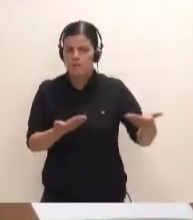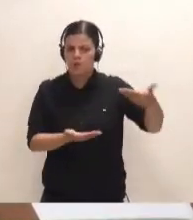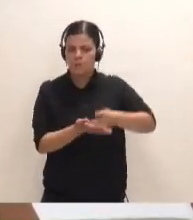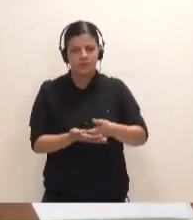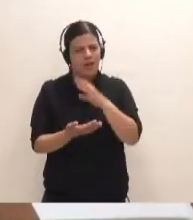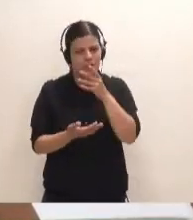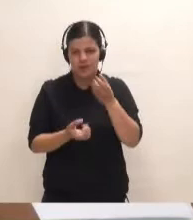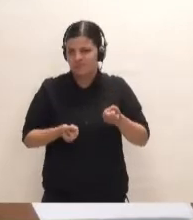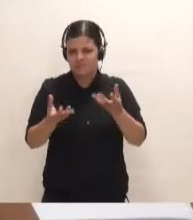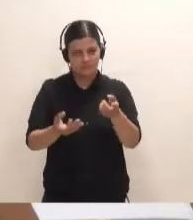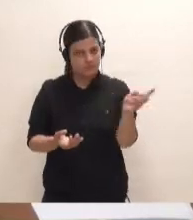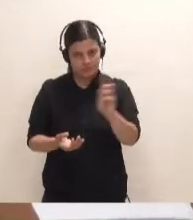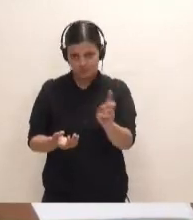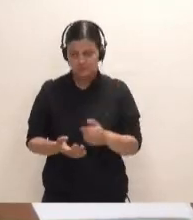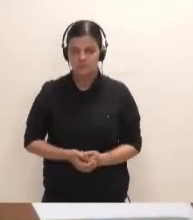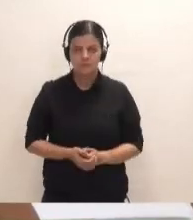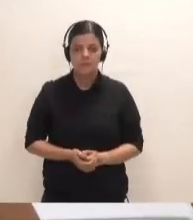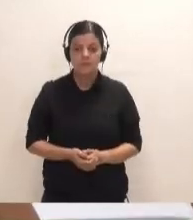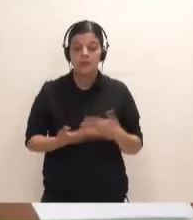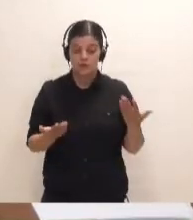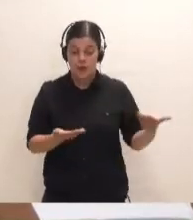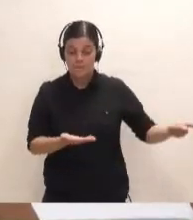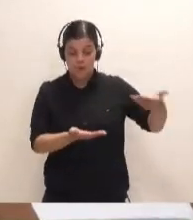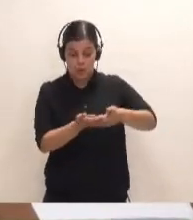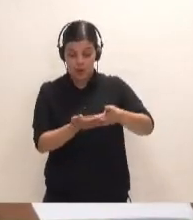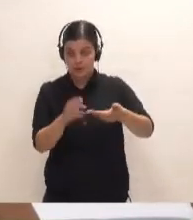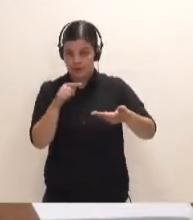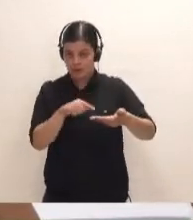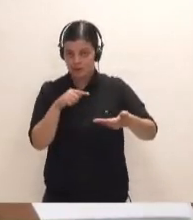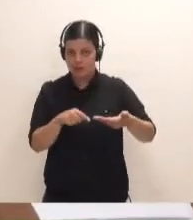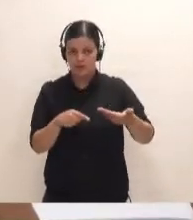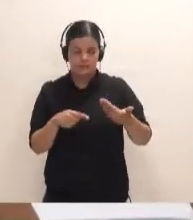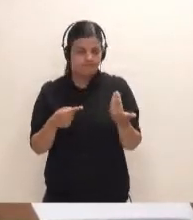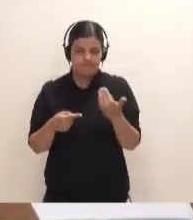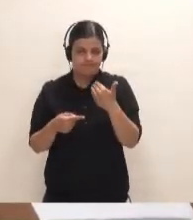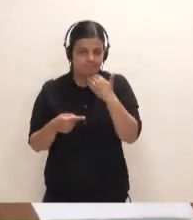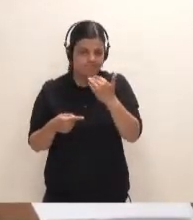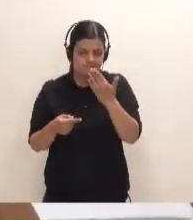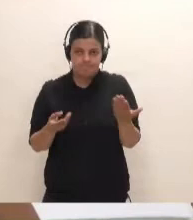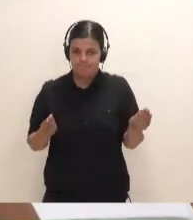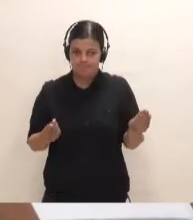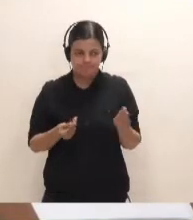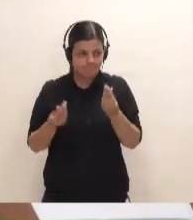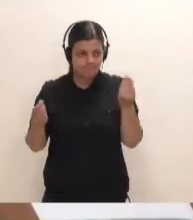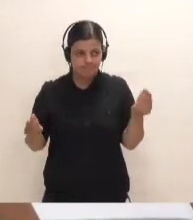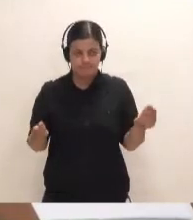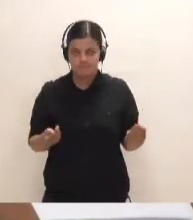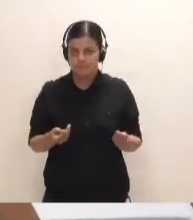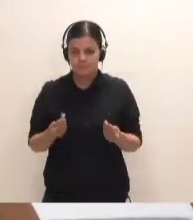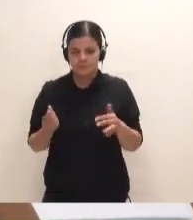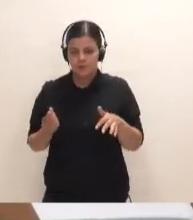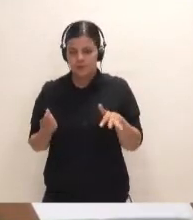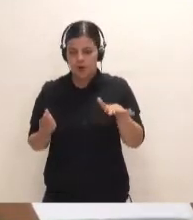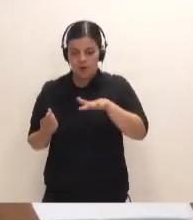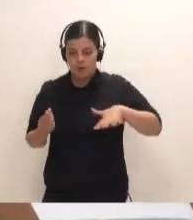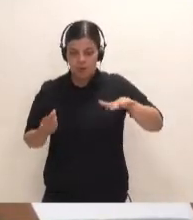caso de su desarrollo y de esa propuesta, que era prácticamente exenta fuera de la zona